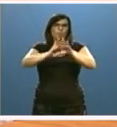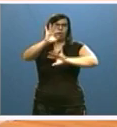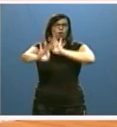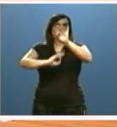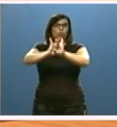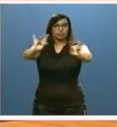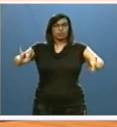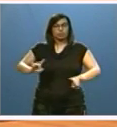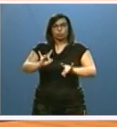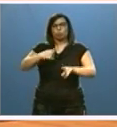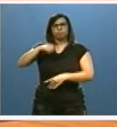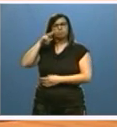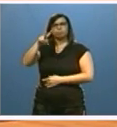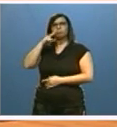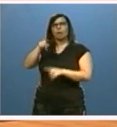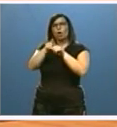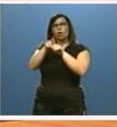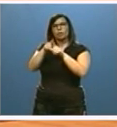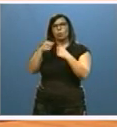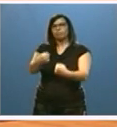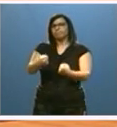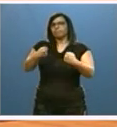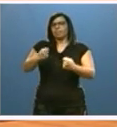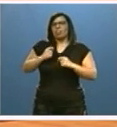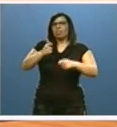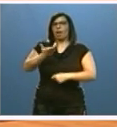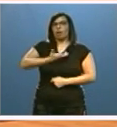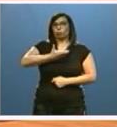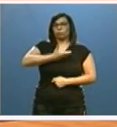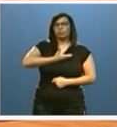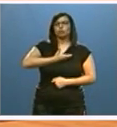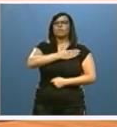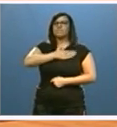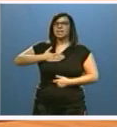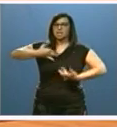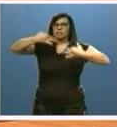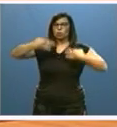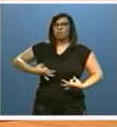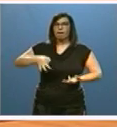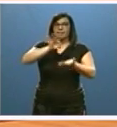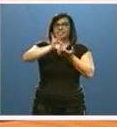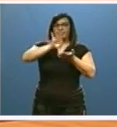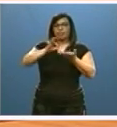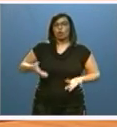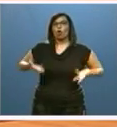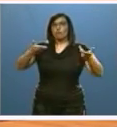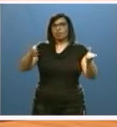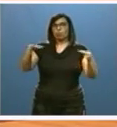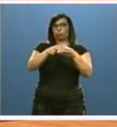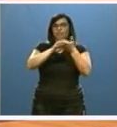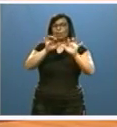que desde una visión claramente municipalista pretende garantizar los servicios que presta la Junta, especialmente en el medio rural,